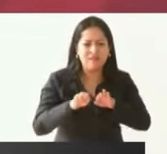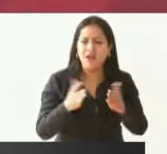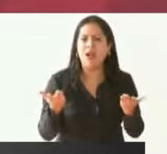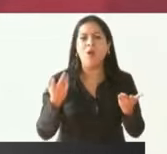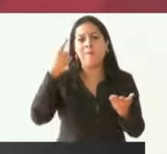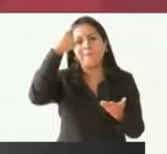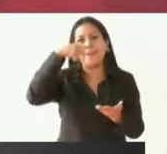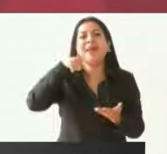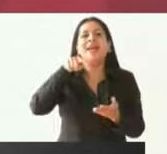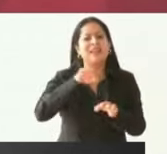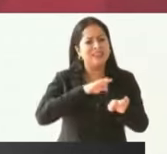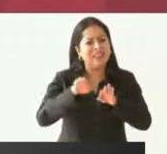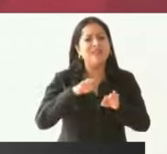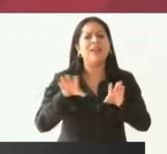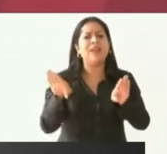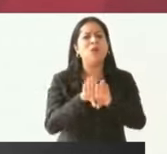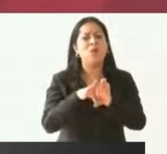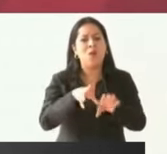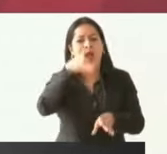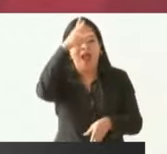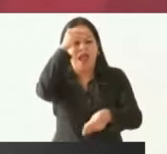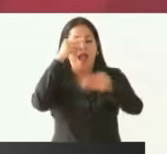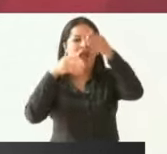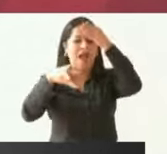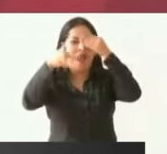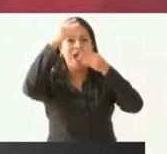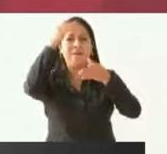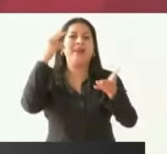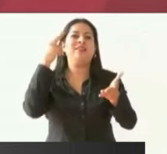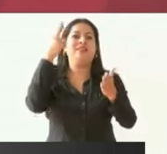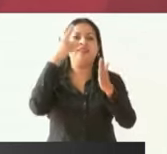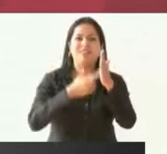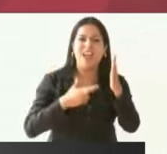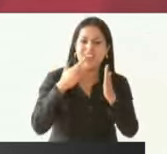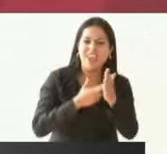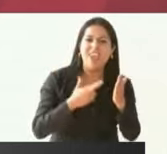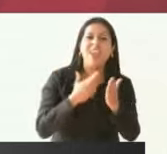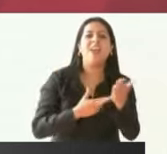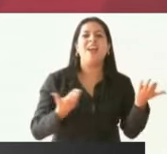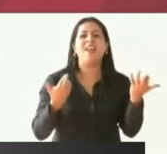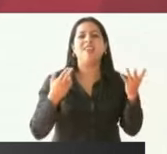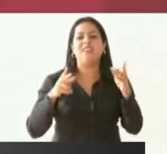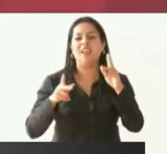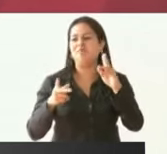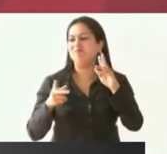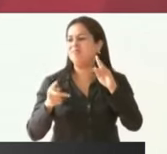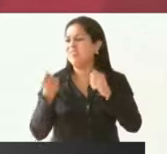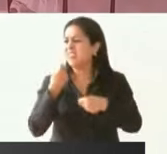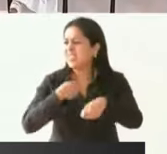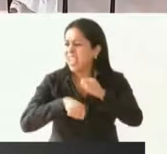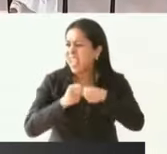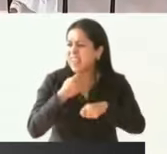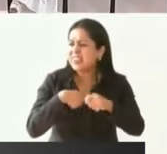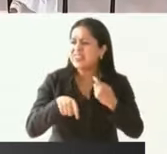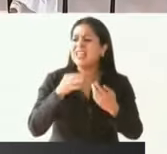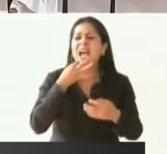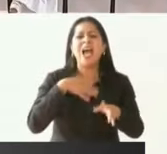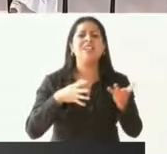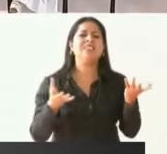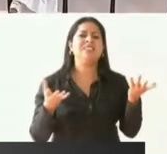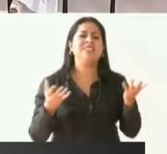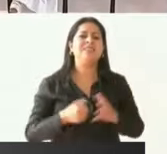para que trabajen como aprendices en talleres, en tiendas, en